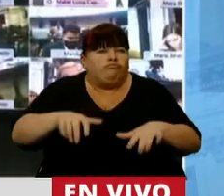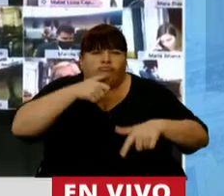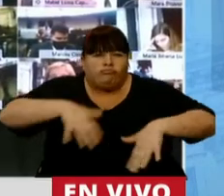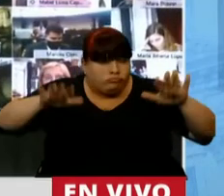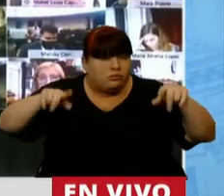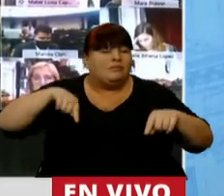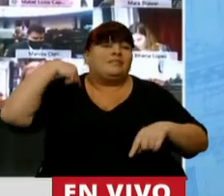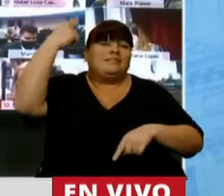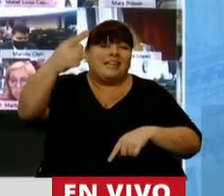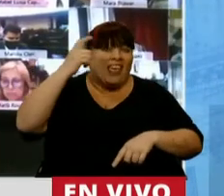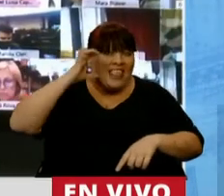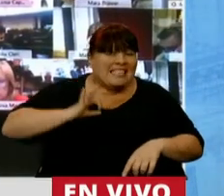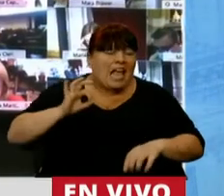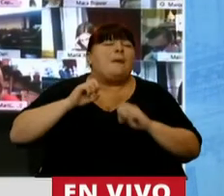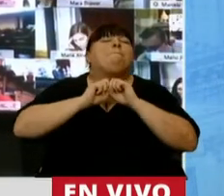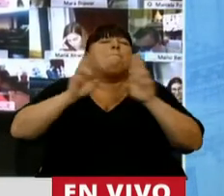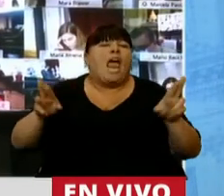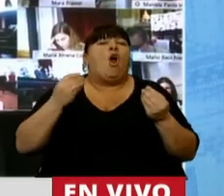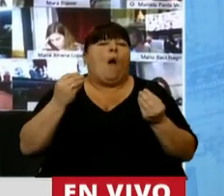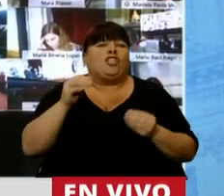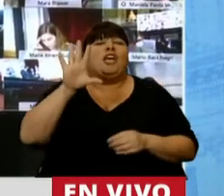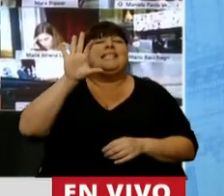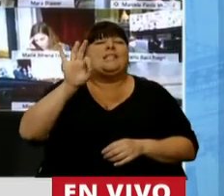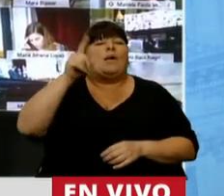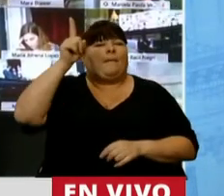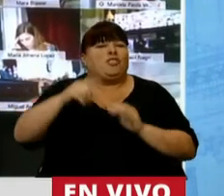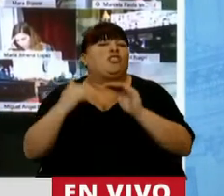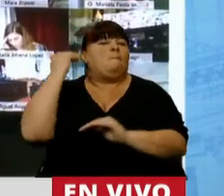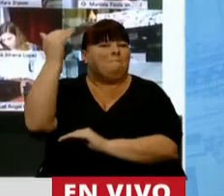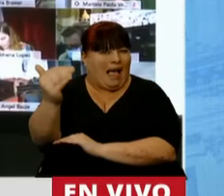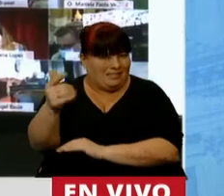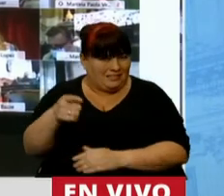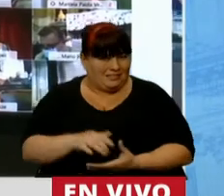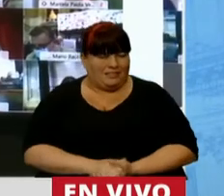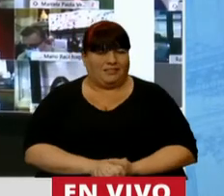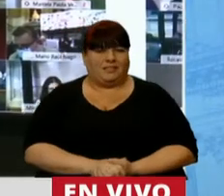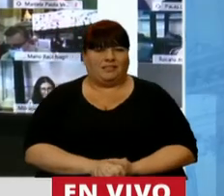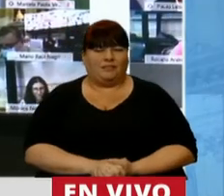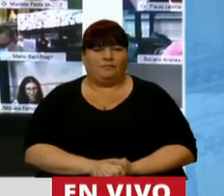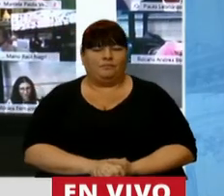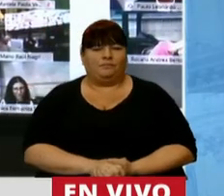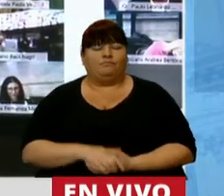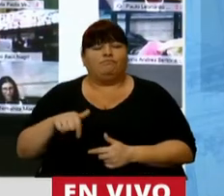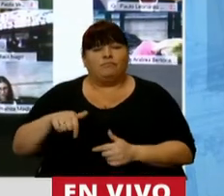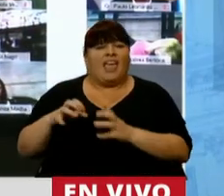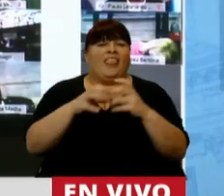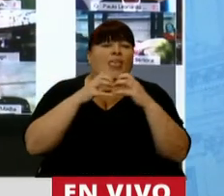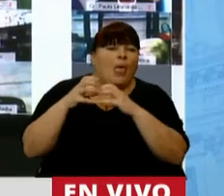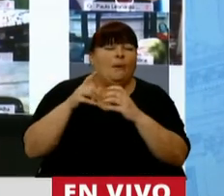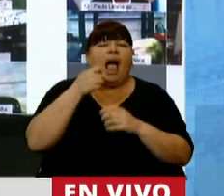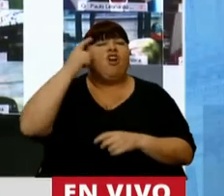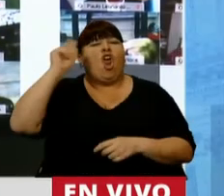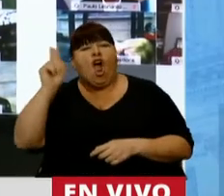se va a incrementar, señor presidente, un 50%. El debate entre los